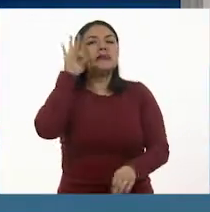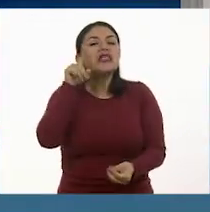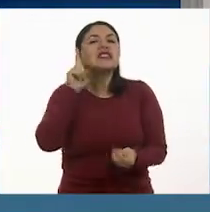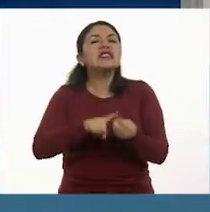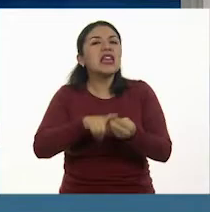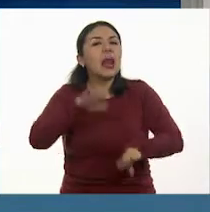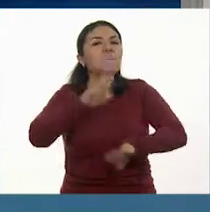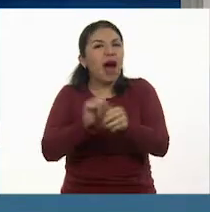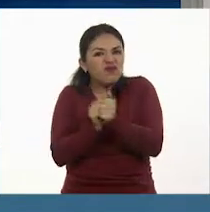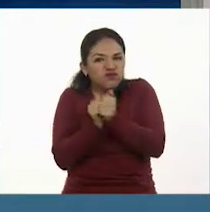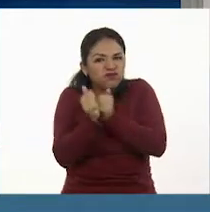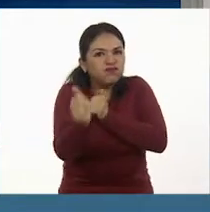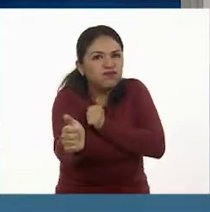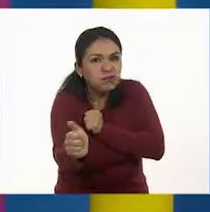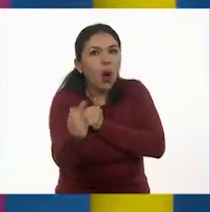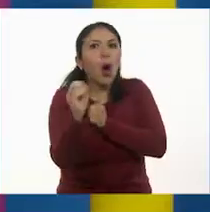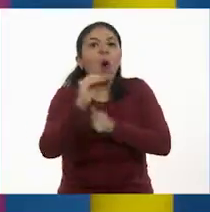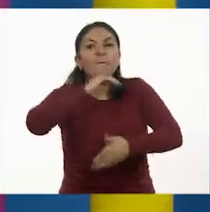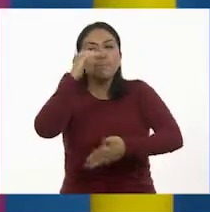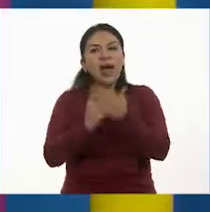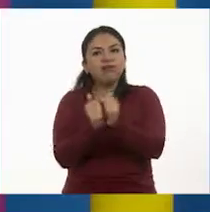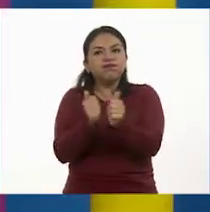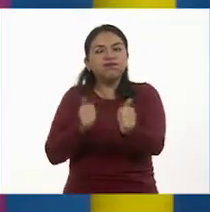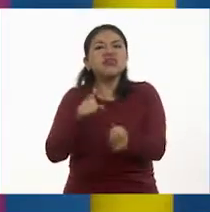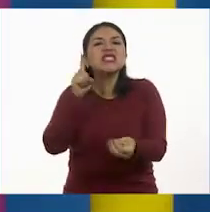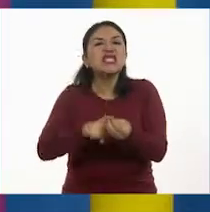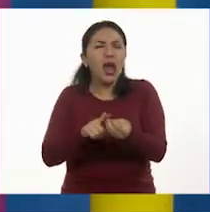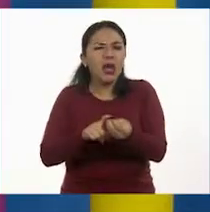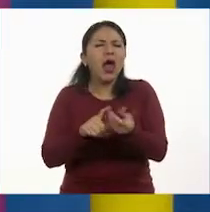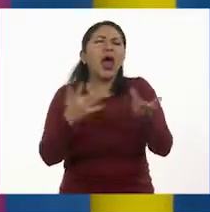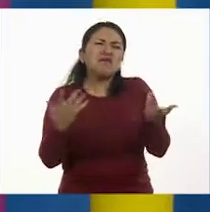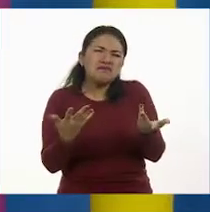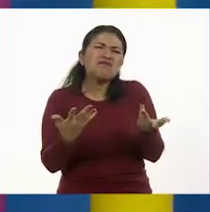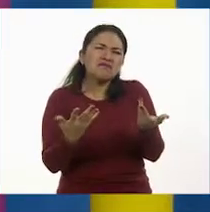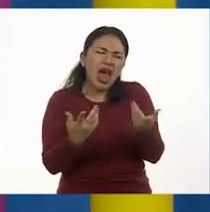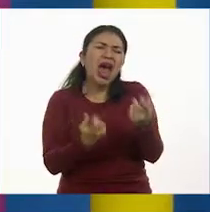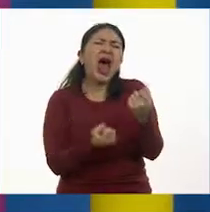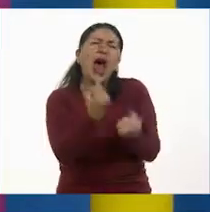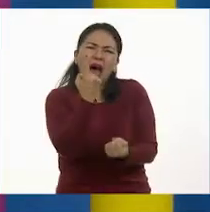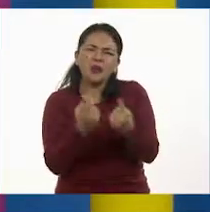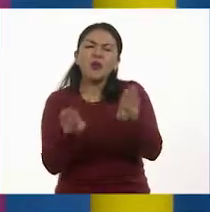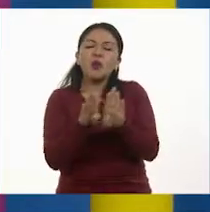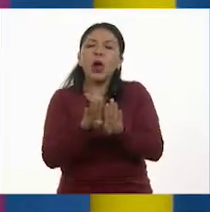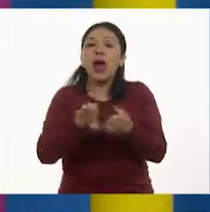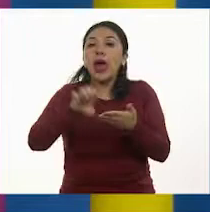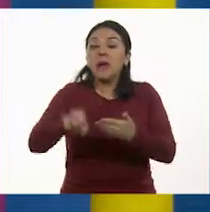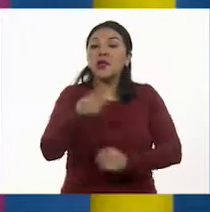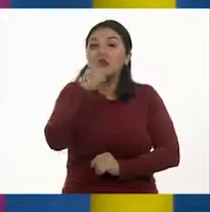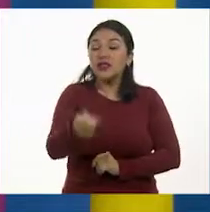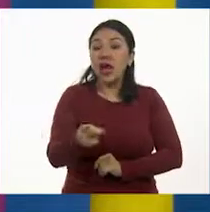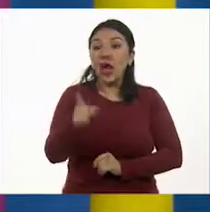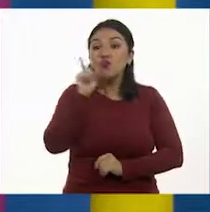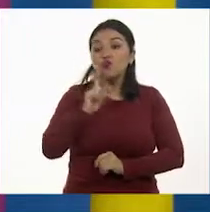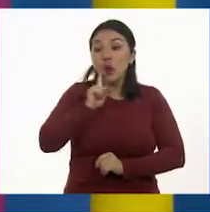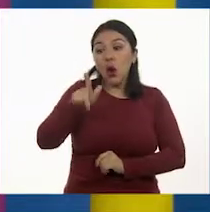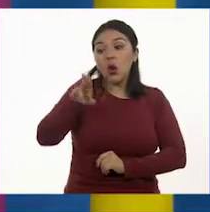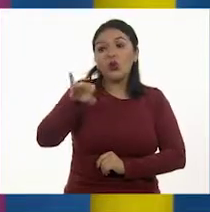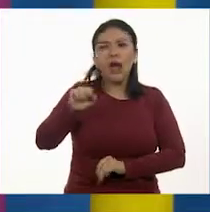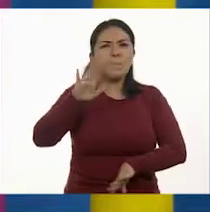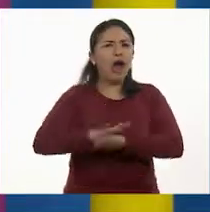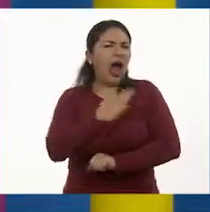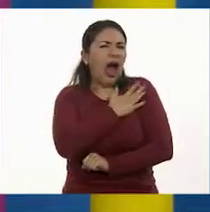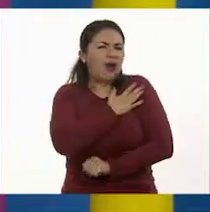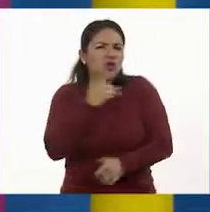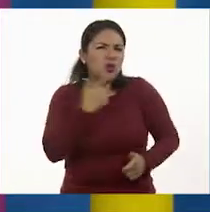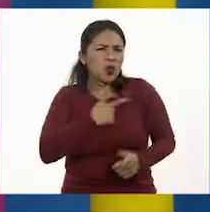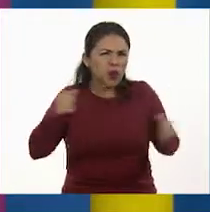avanzado más o quién menos? En algunos casos, por ejemplo, nos dicen que Luisa es una atleta de corazón y que